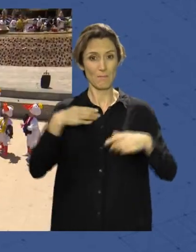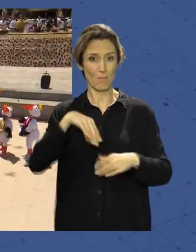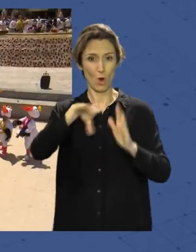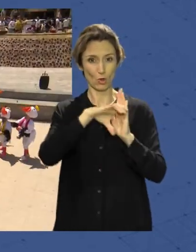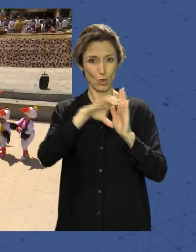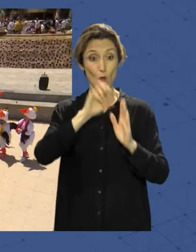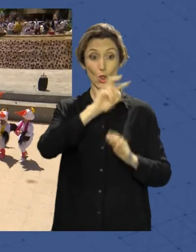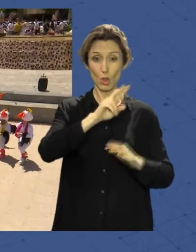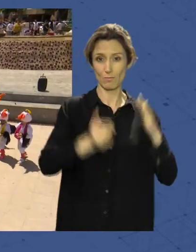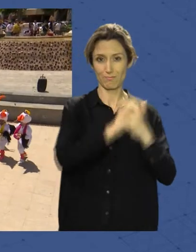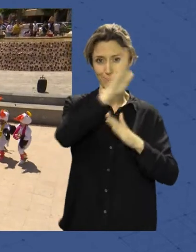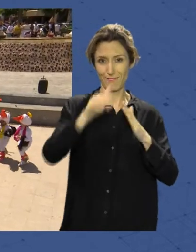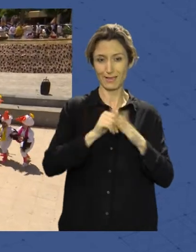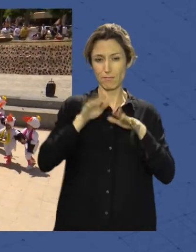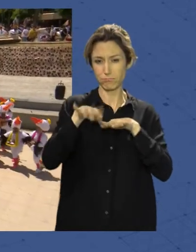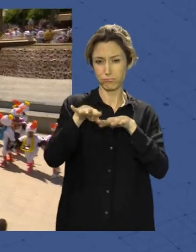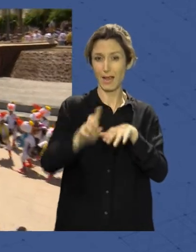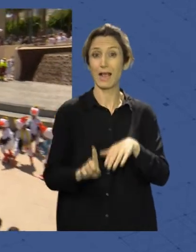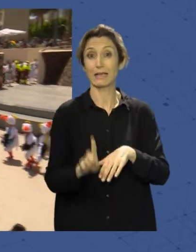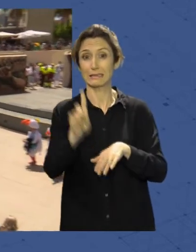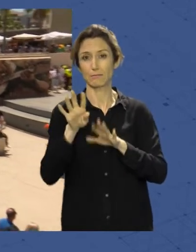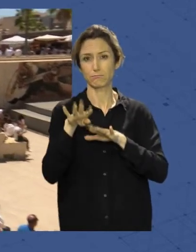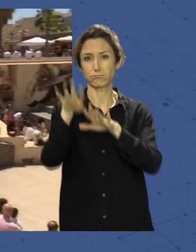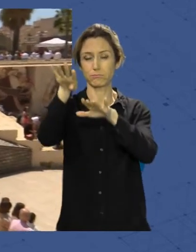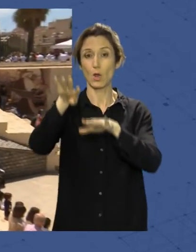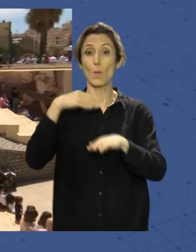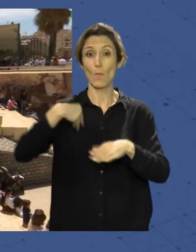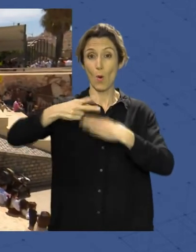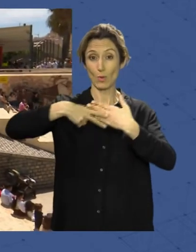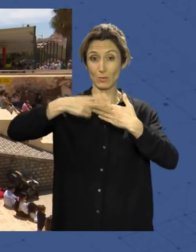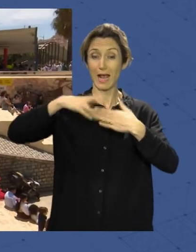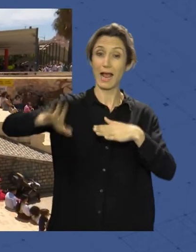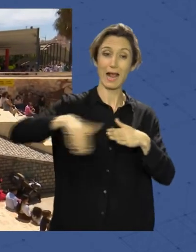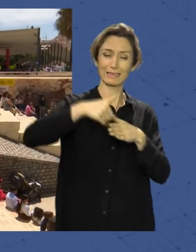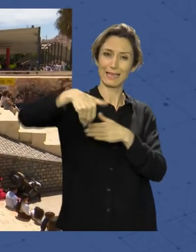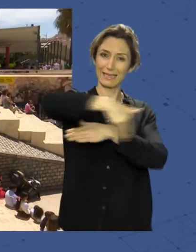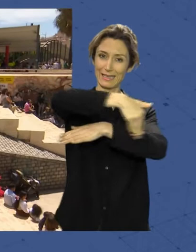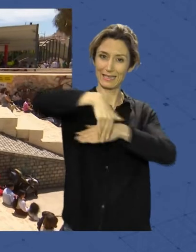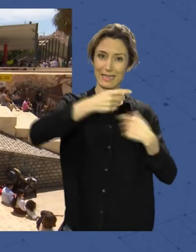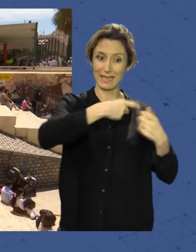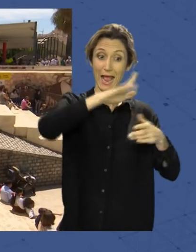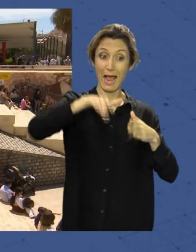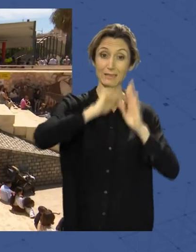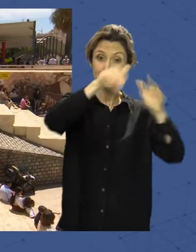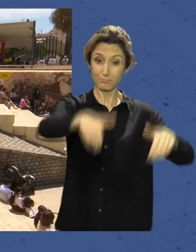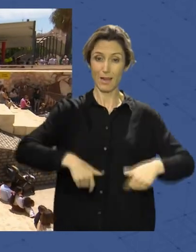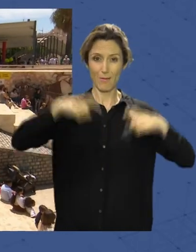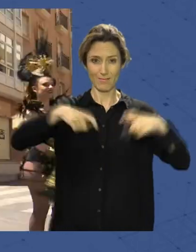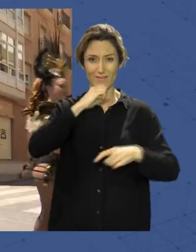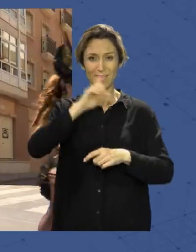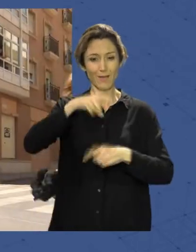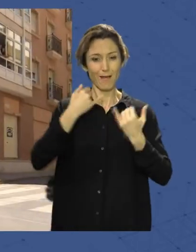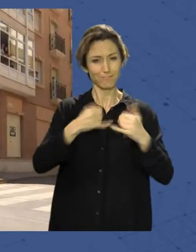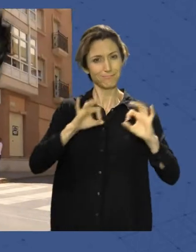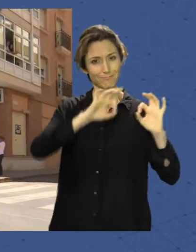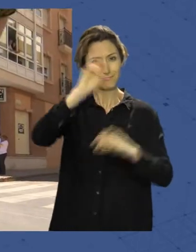las 12 de la mañana el paseo en sentido ascendente Puerta de Purchena y Calle de las Tiendas, hasta su llegada a la Plaza Vieja, donde además habrá actuaciones,